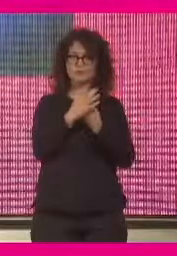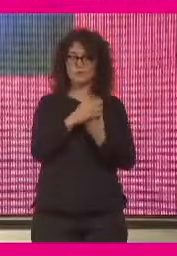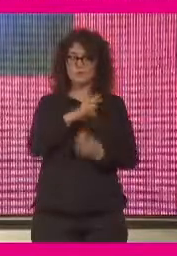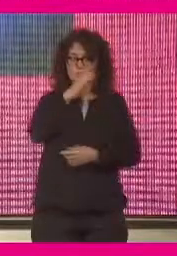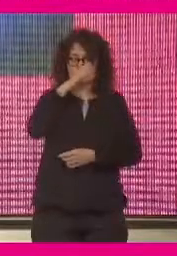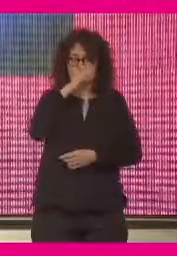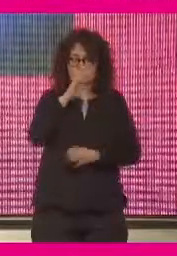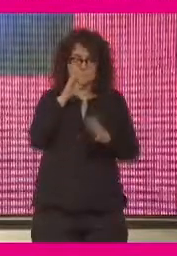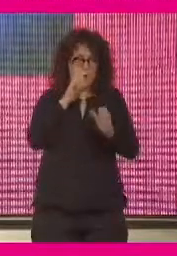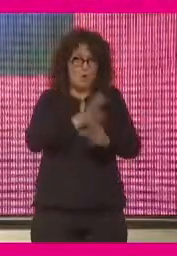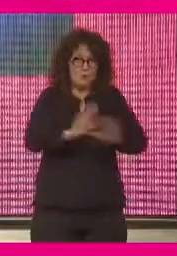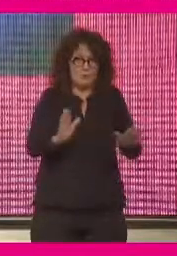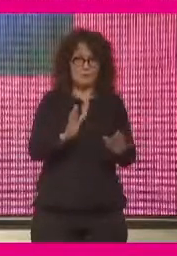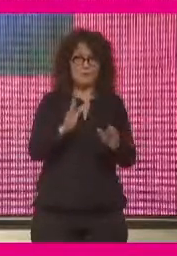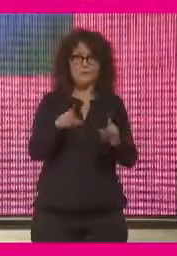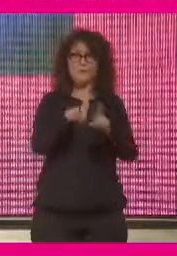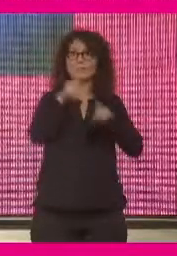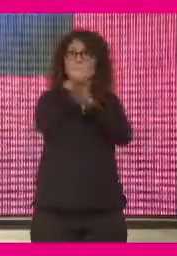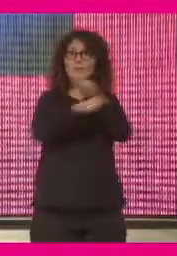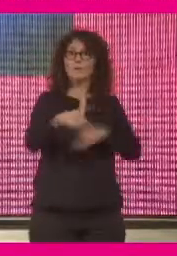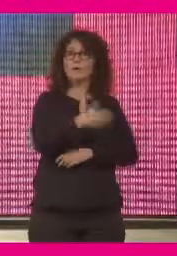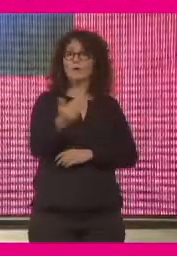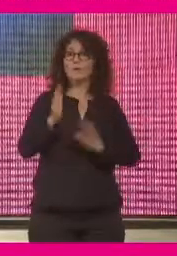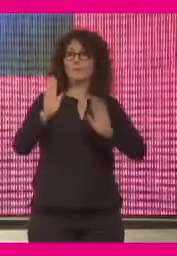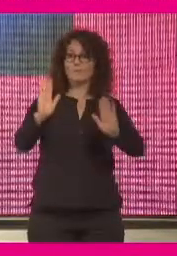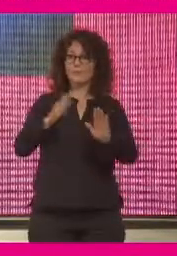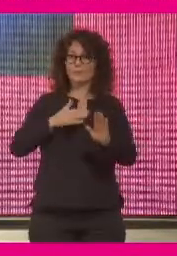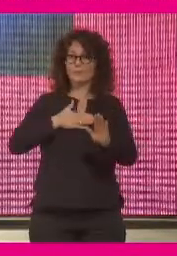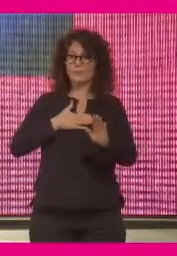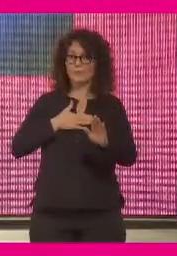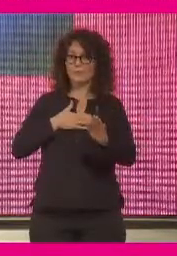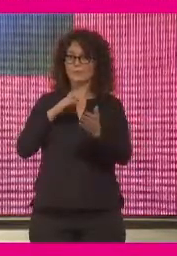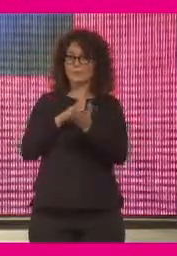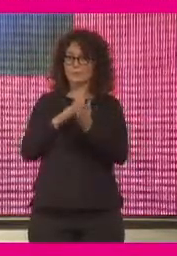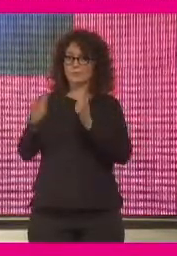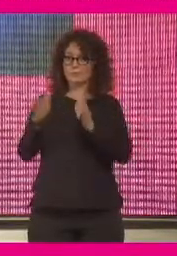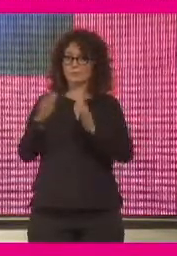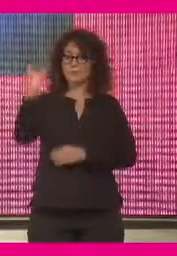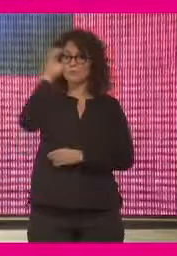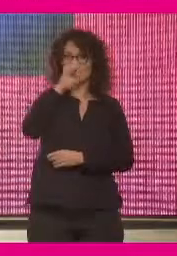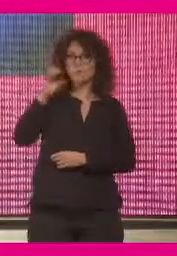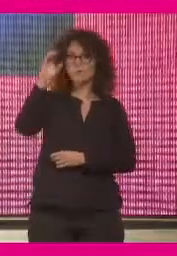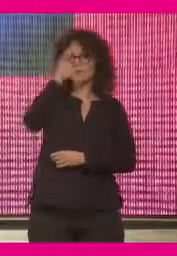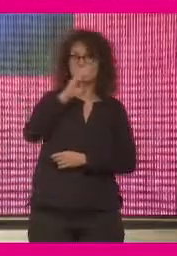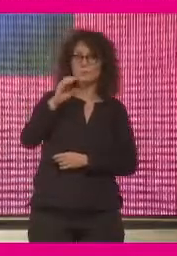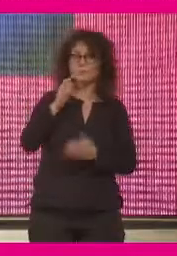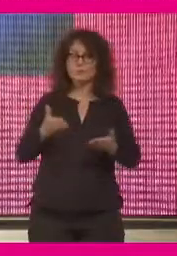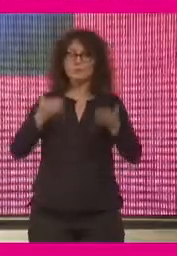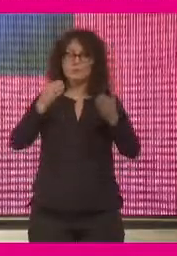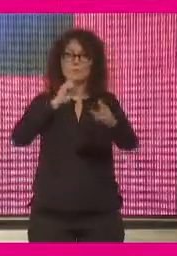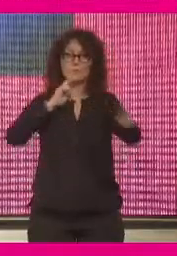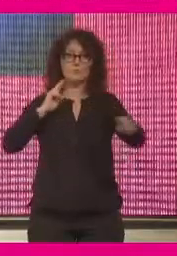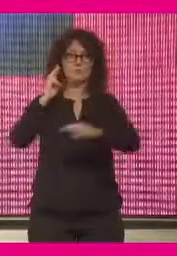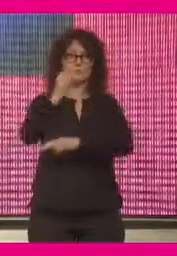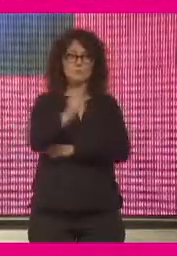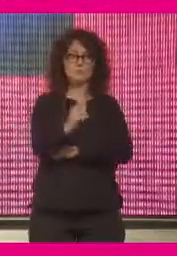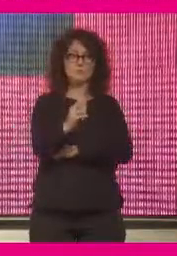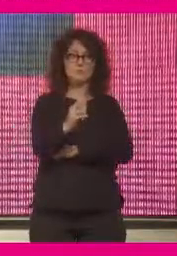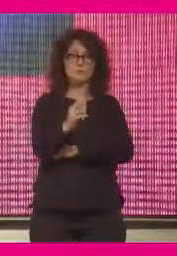cualquier ciudadano, pero está resultando un momento en el que la ciencia está ofreciendo una respuesta